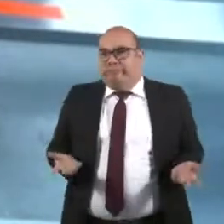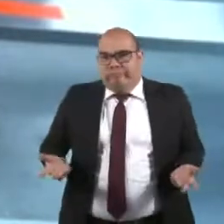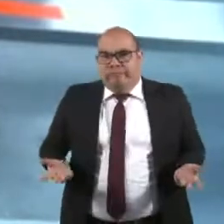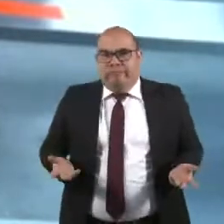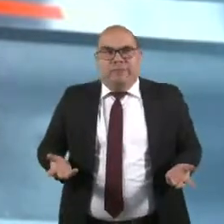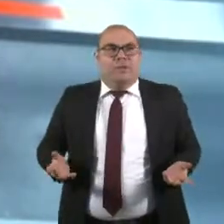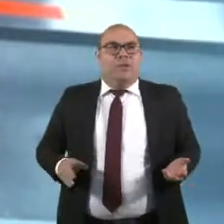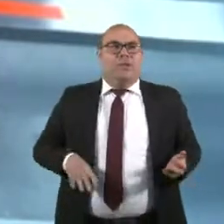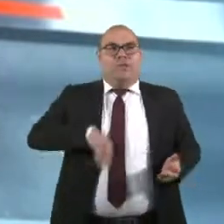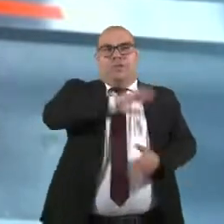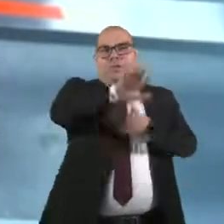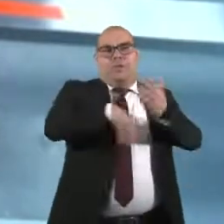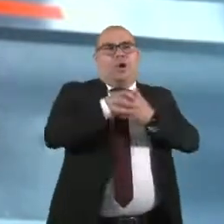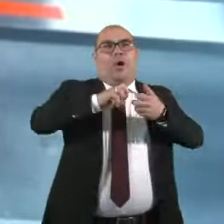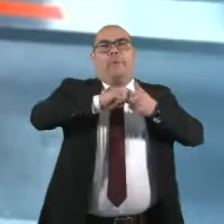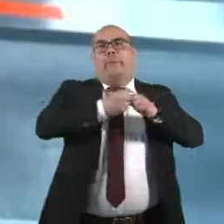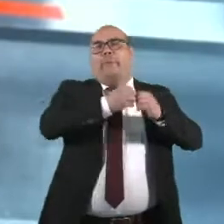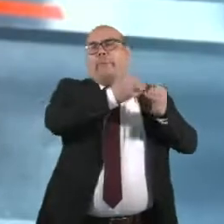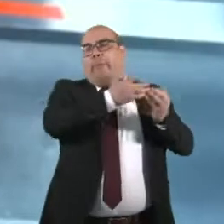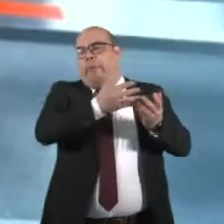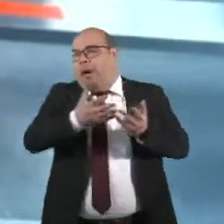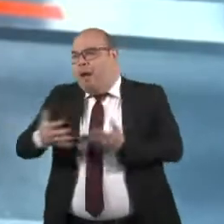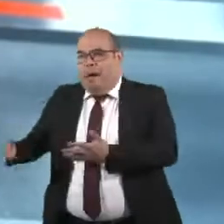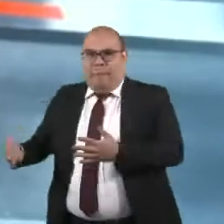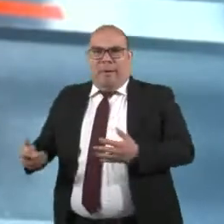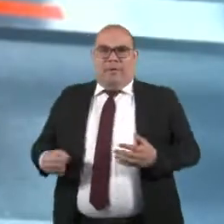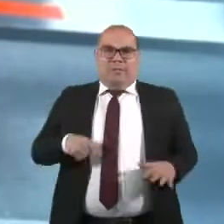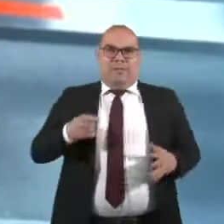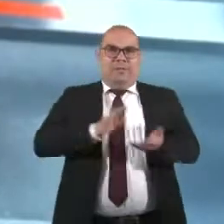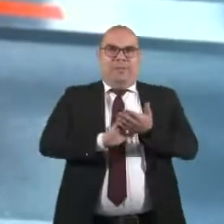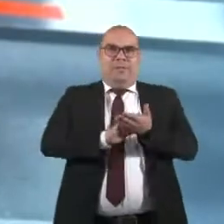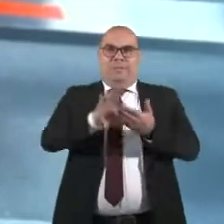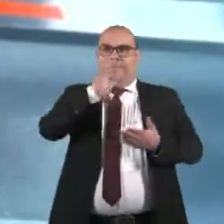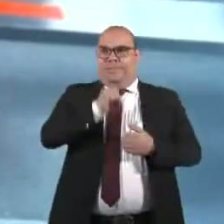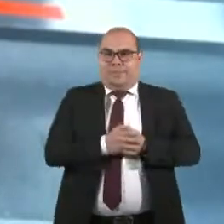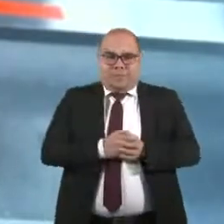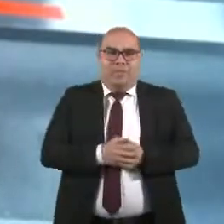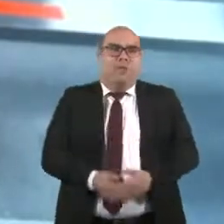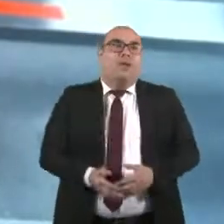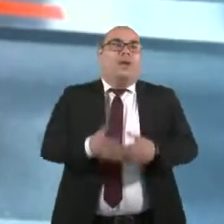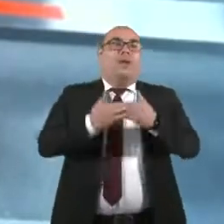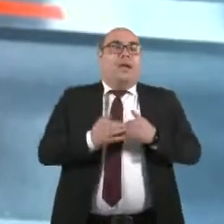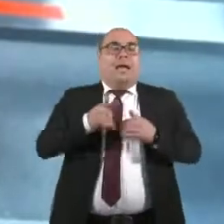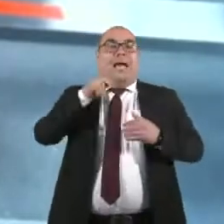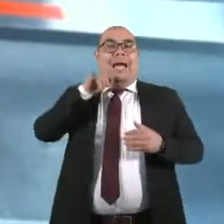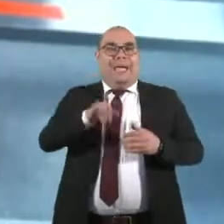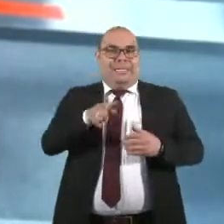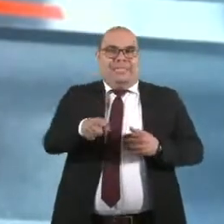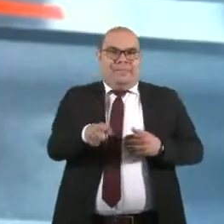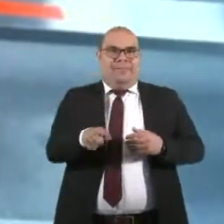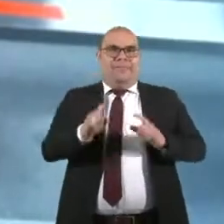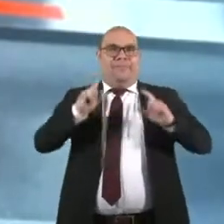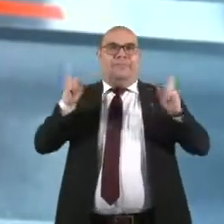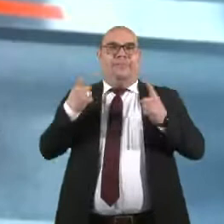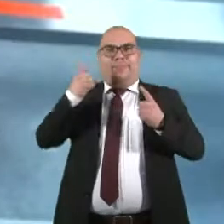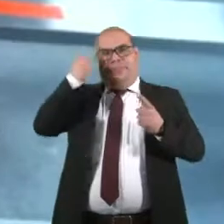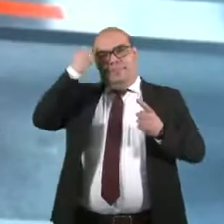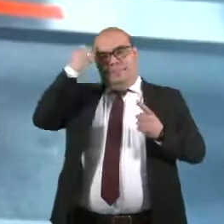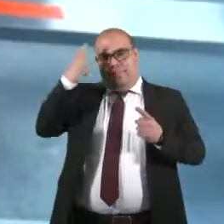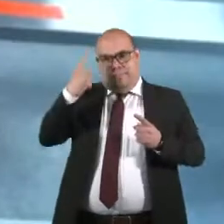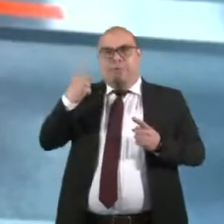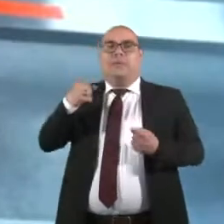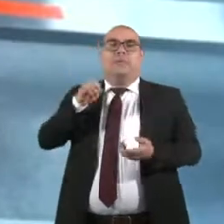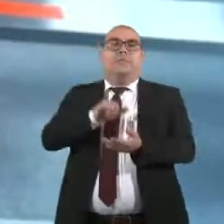Todos los problemas mínimos, básicos e insatisfechos estaban concentrados en esas regiones que en algún momento